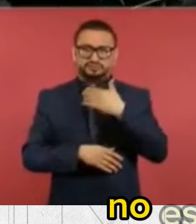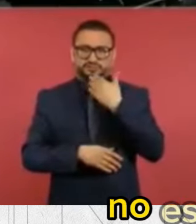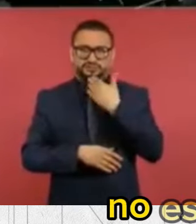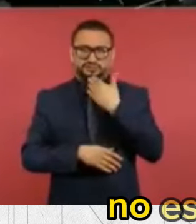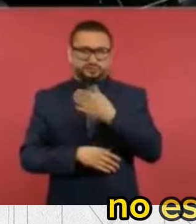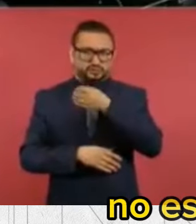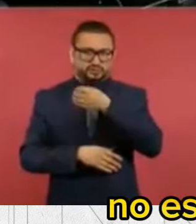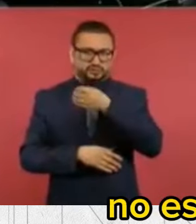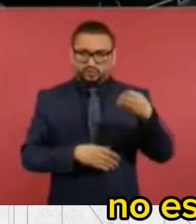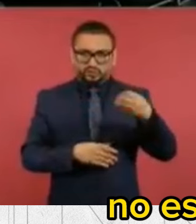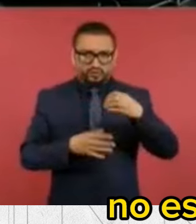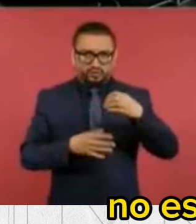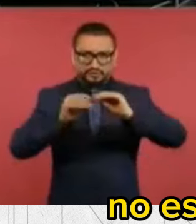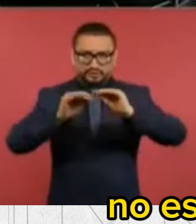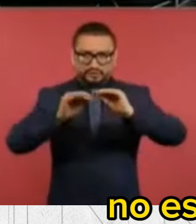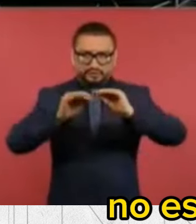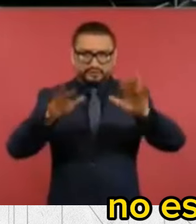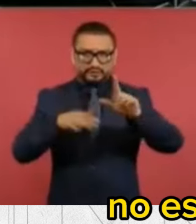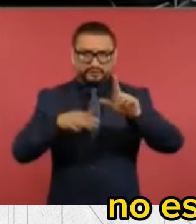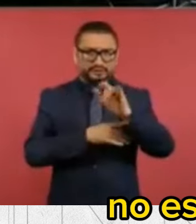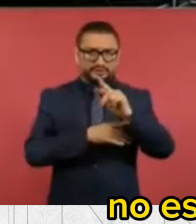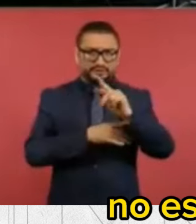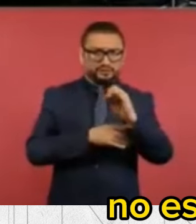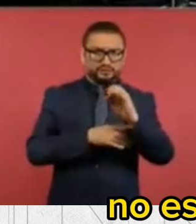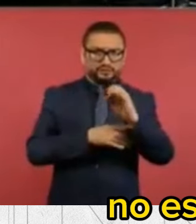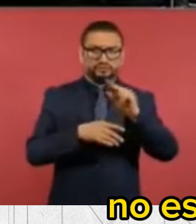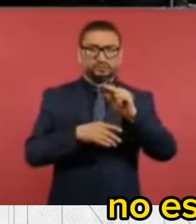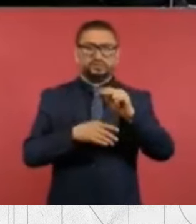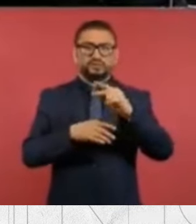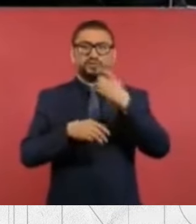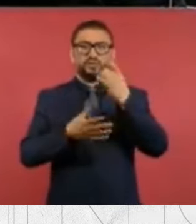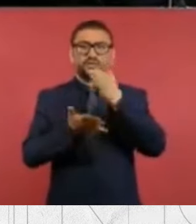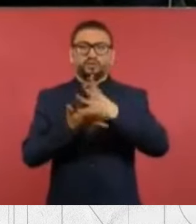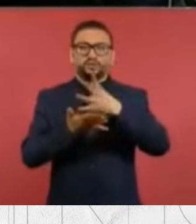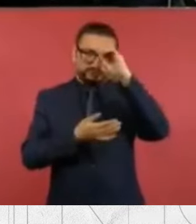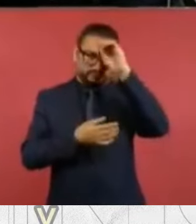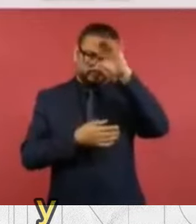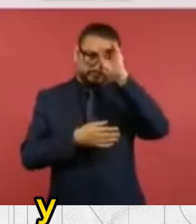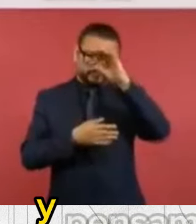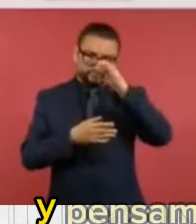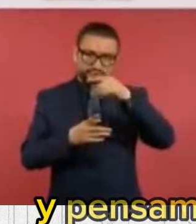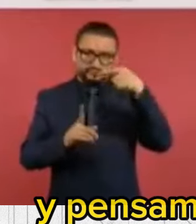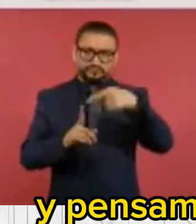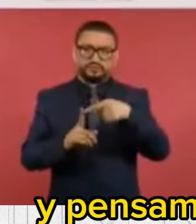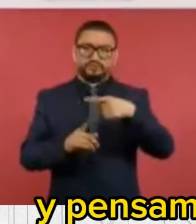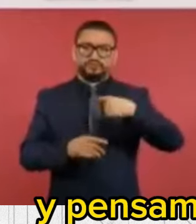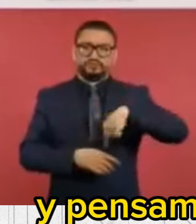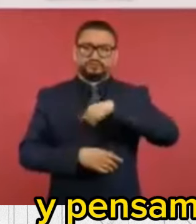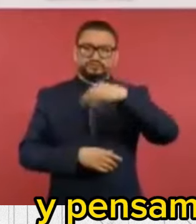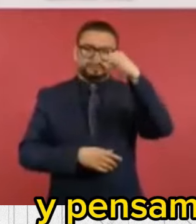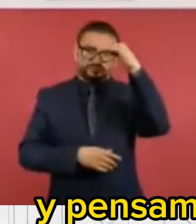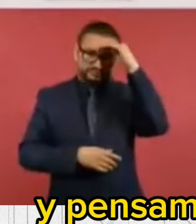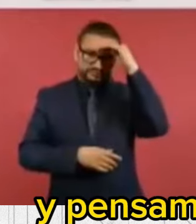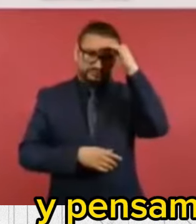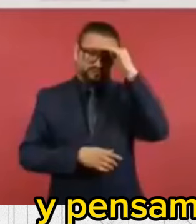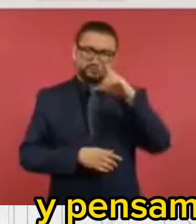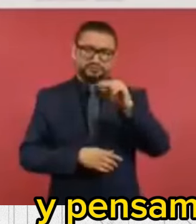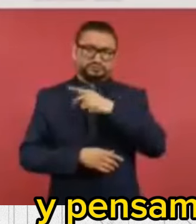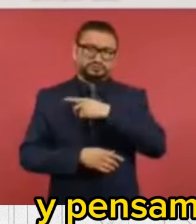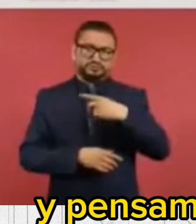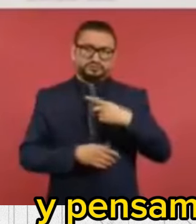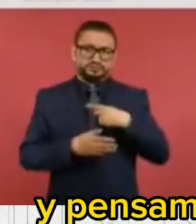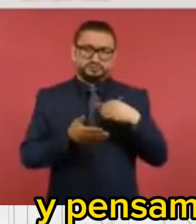específico para el litio, sino para la minería, y pensamos que no aplica